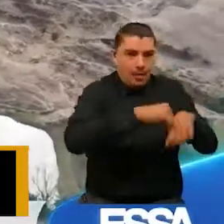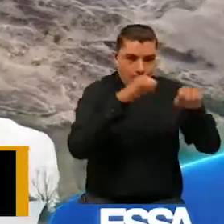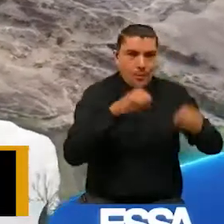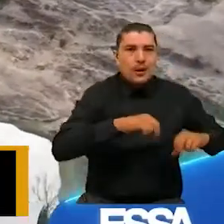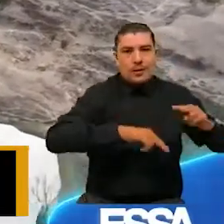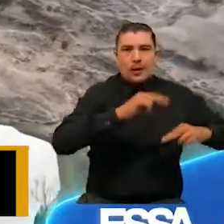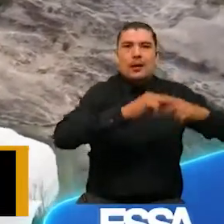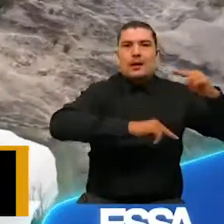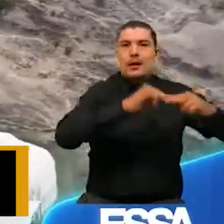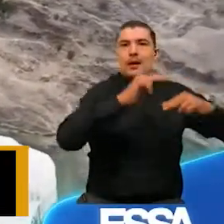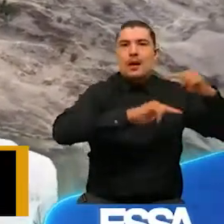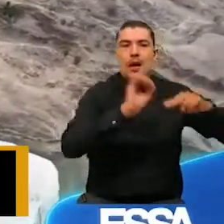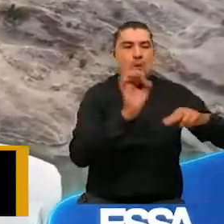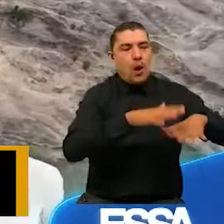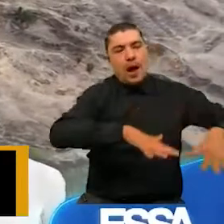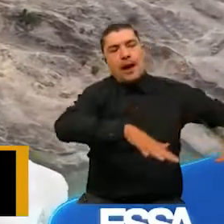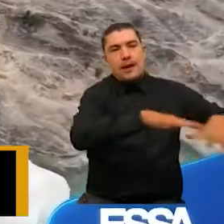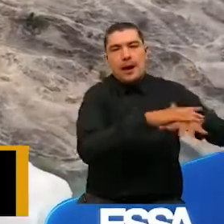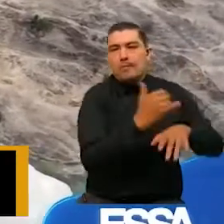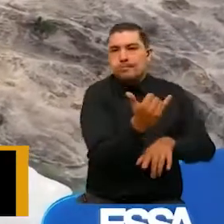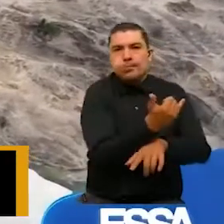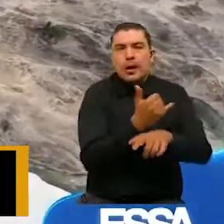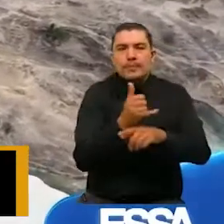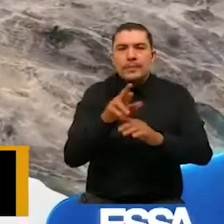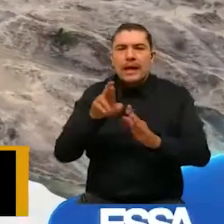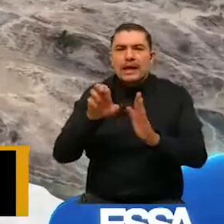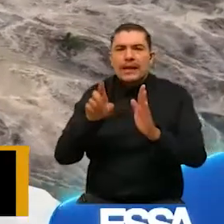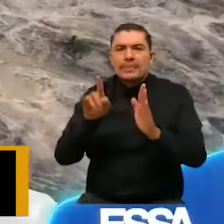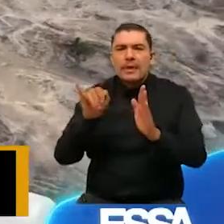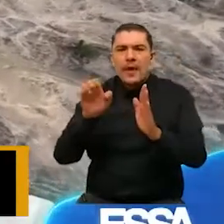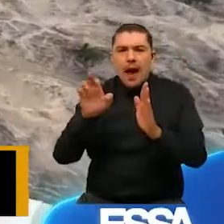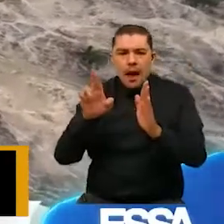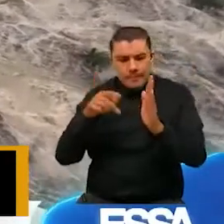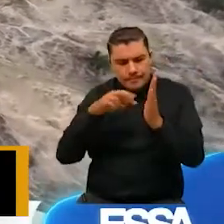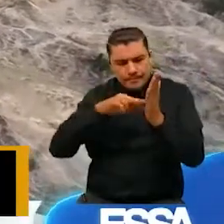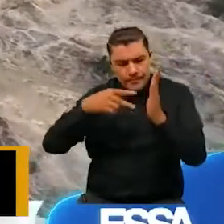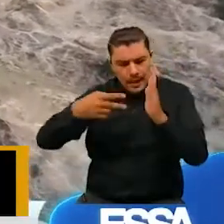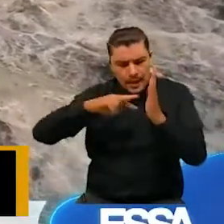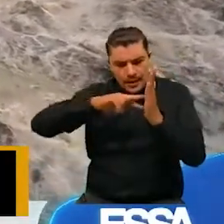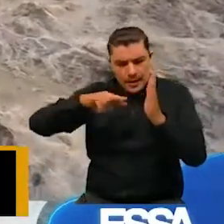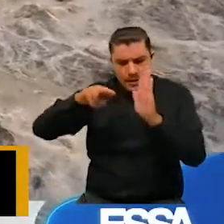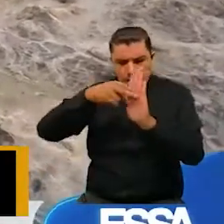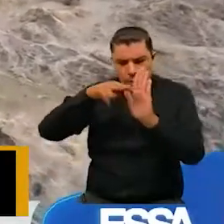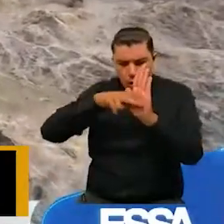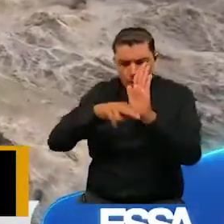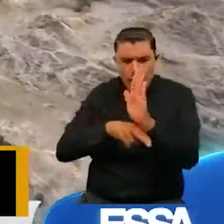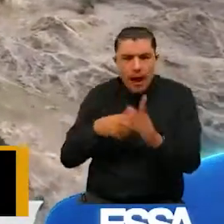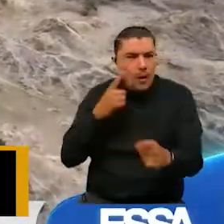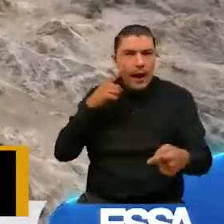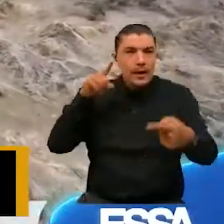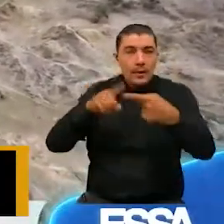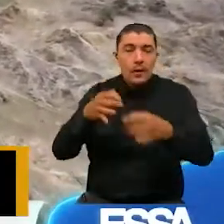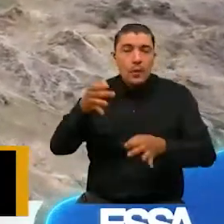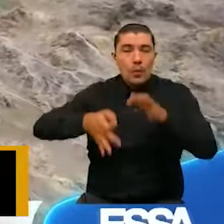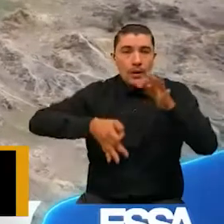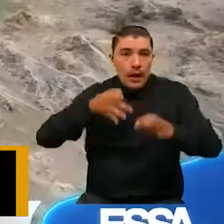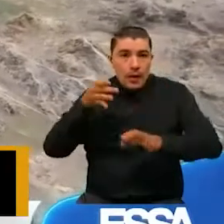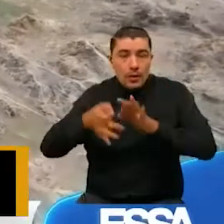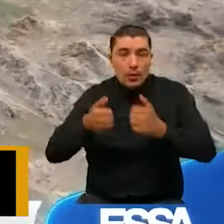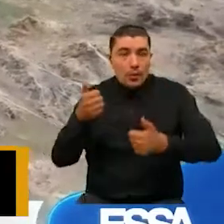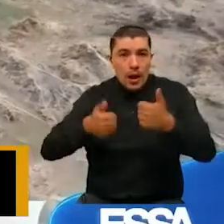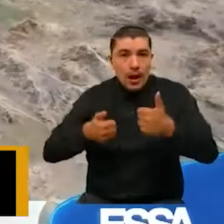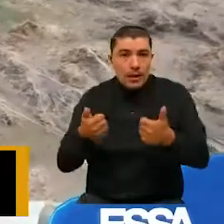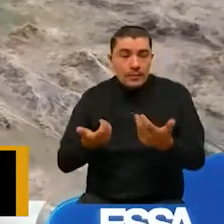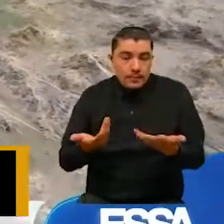el RETIE? Preservar como primera medida la seguridad de las personas, de la vida animal, la vida